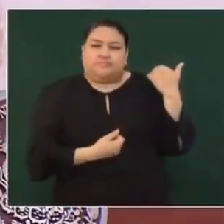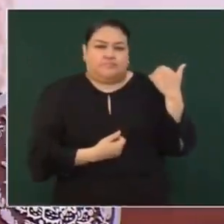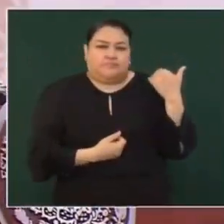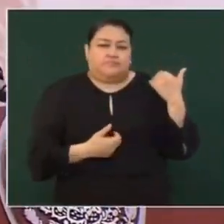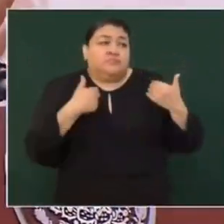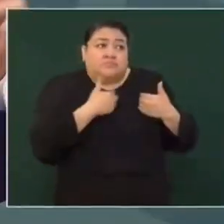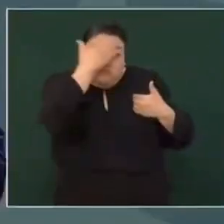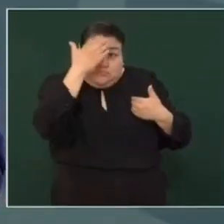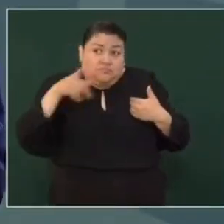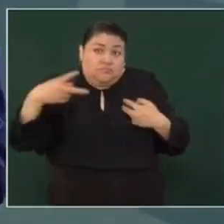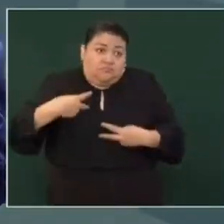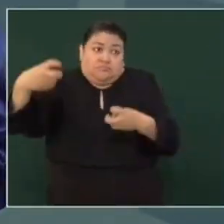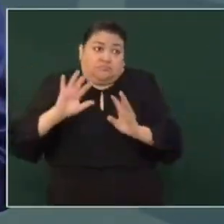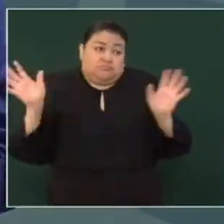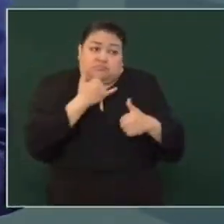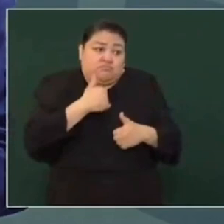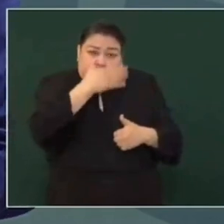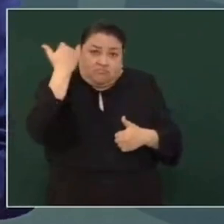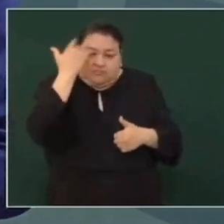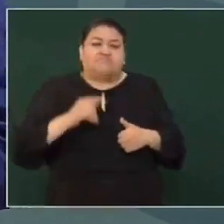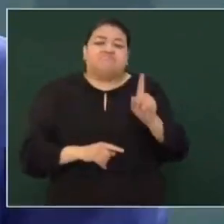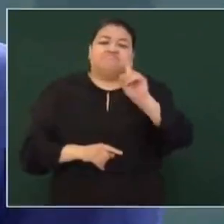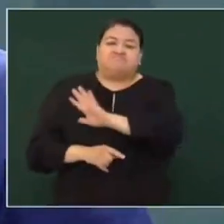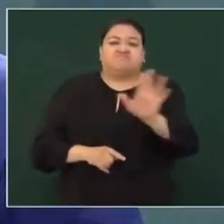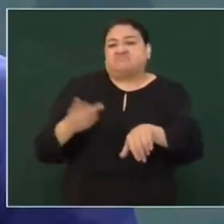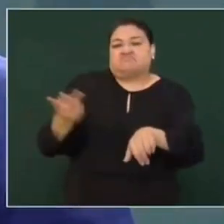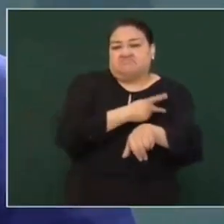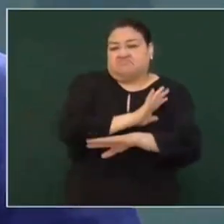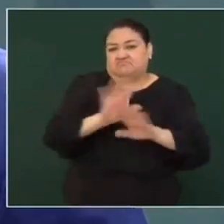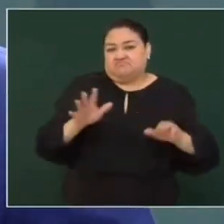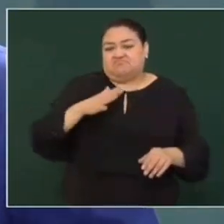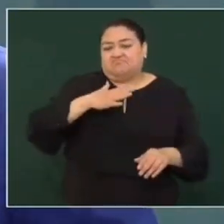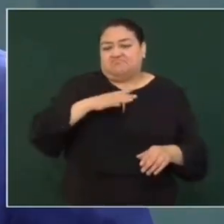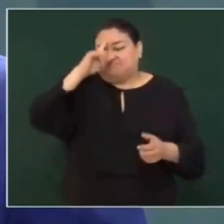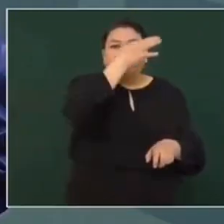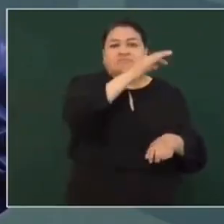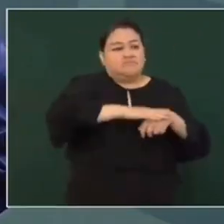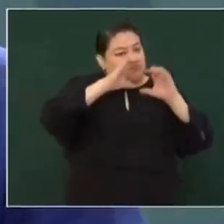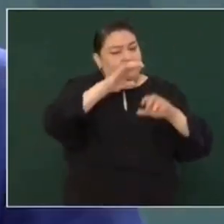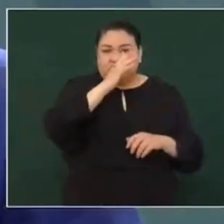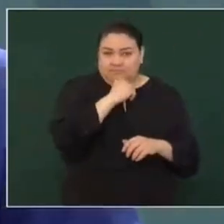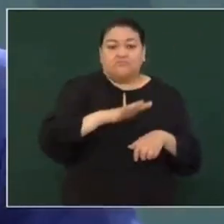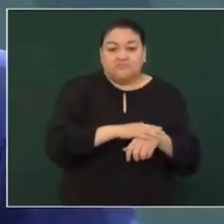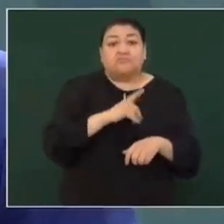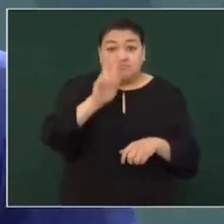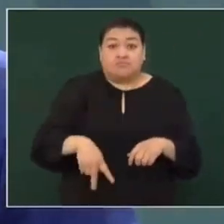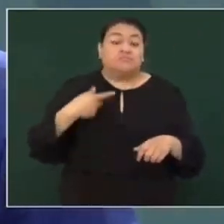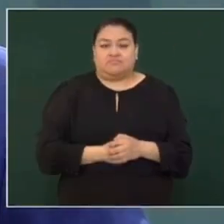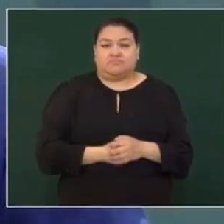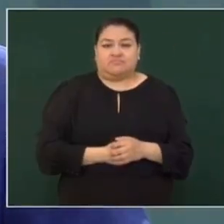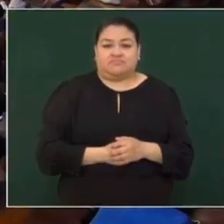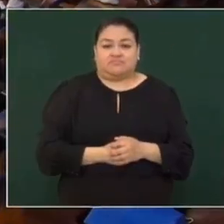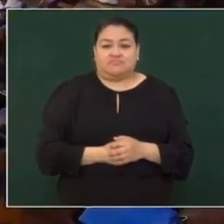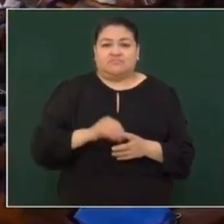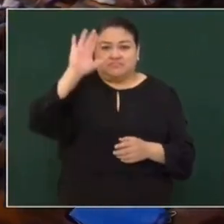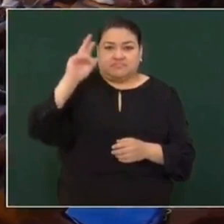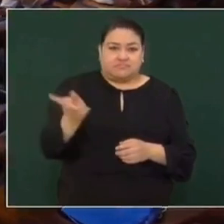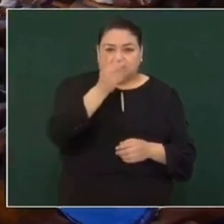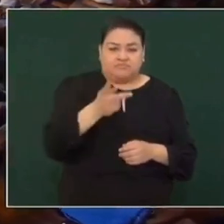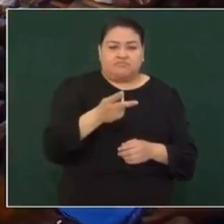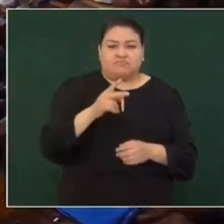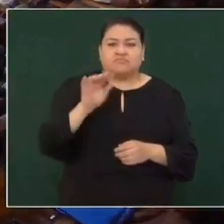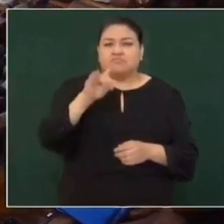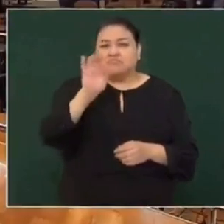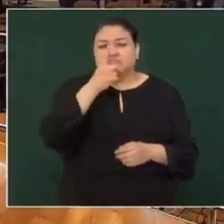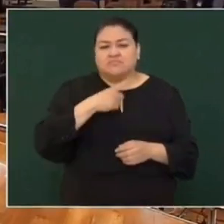Yo no sé nada, no tuve nada que ver. Ya ese cuento no va a funcionar. Nos están ayudando las fiscalías. Y sobre el número,